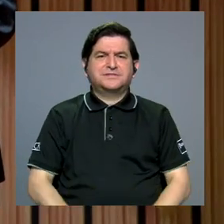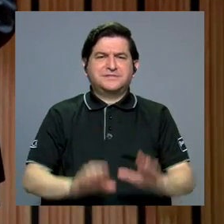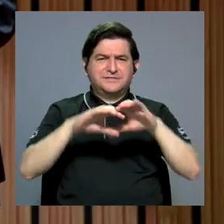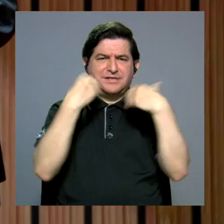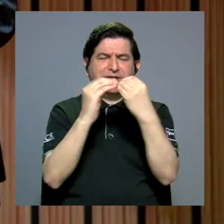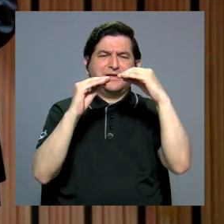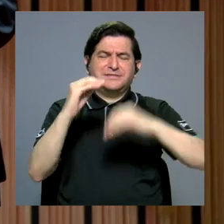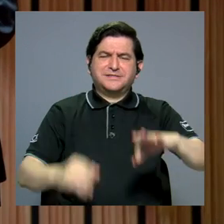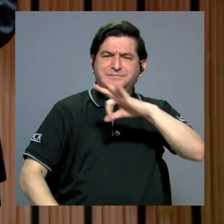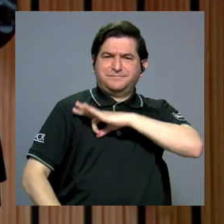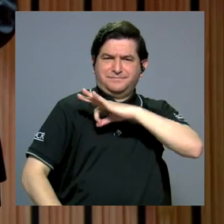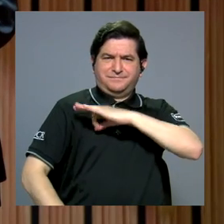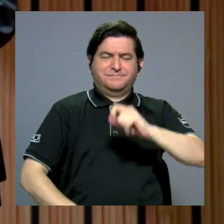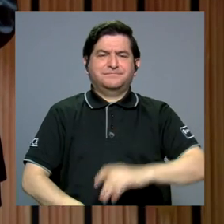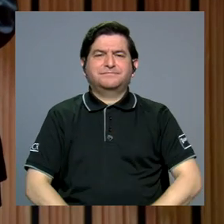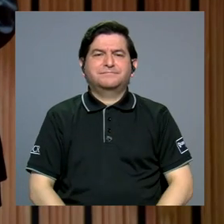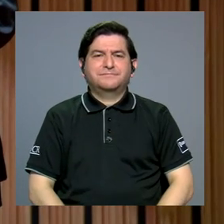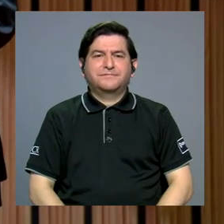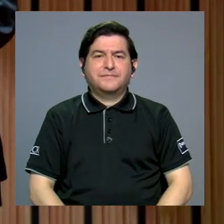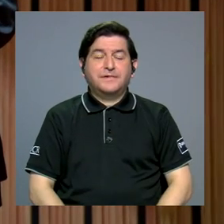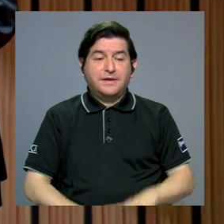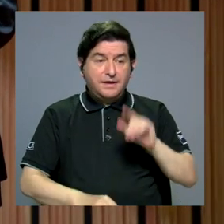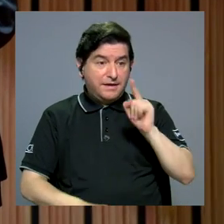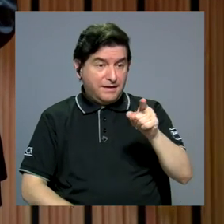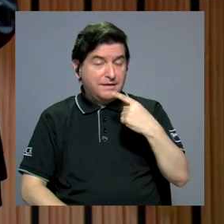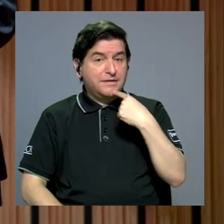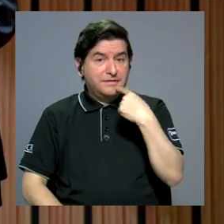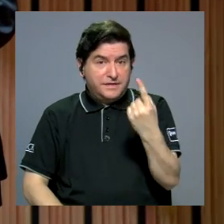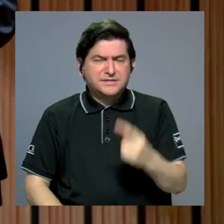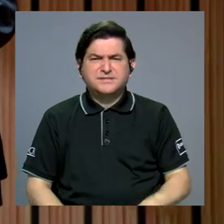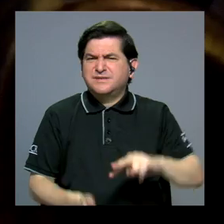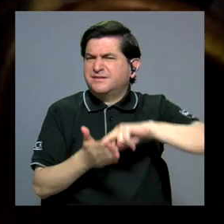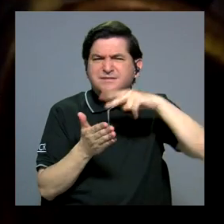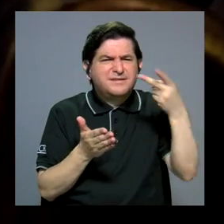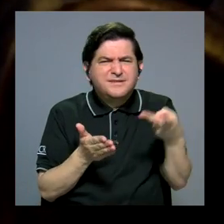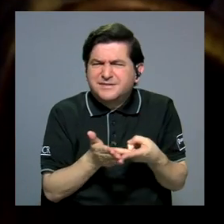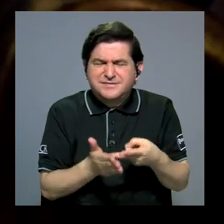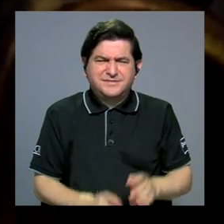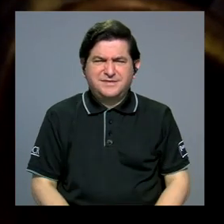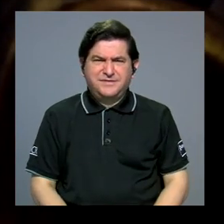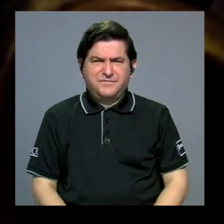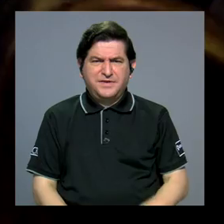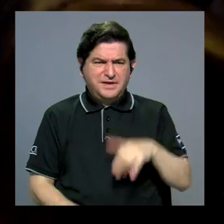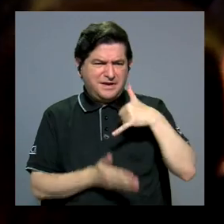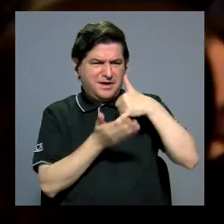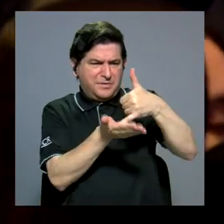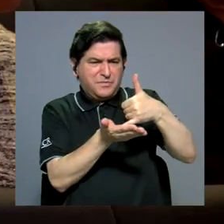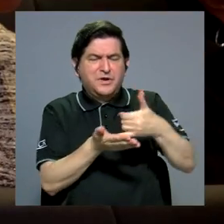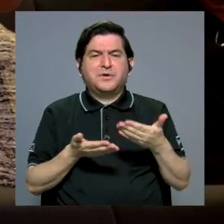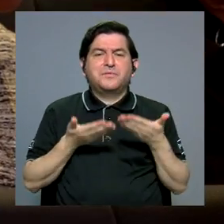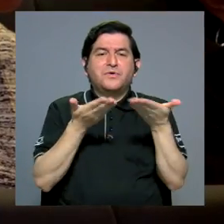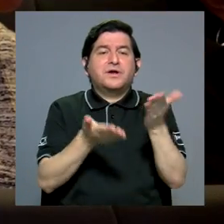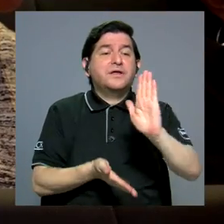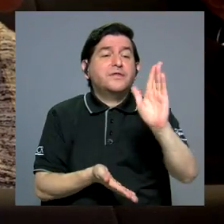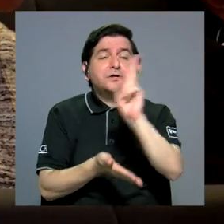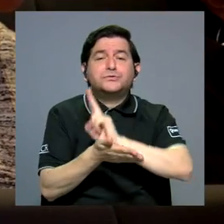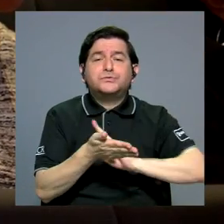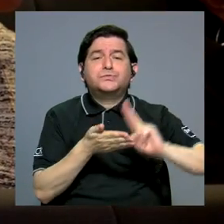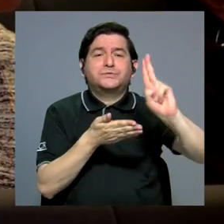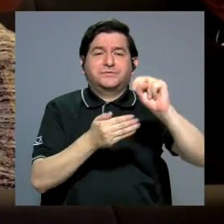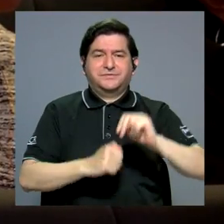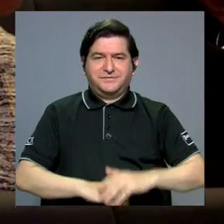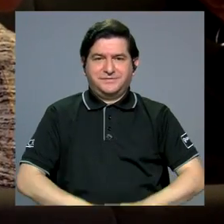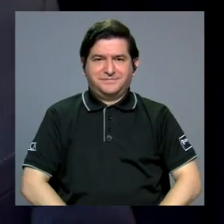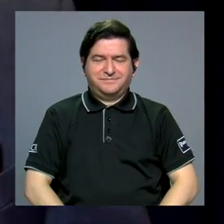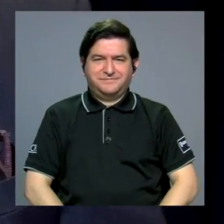las clases marginadas. El conmemorado mencionó qué significa para él este reconocimiento por parte de su